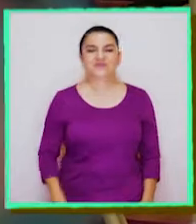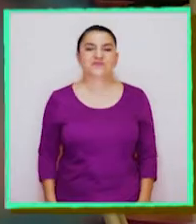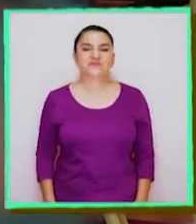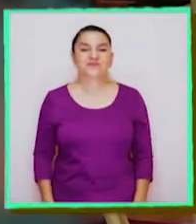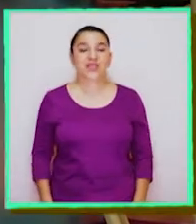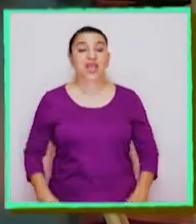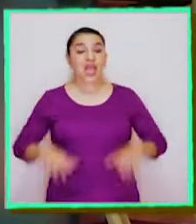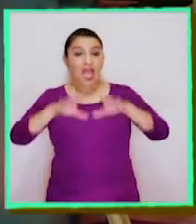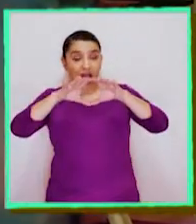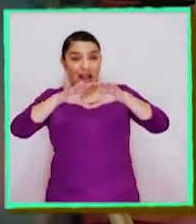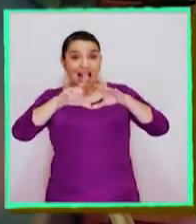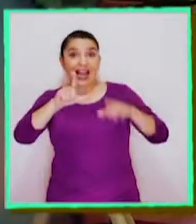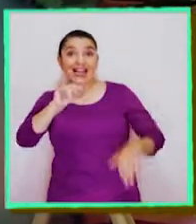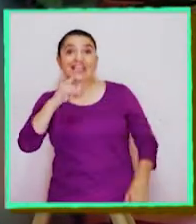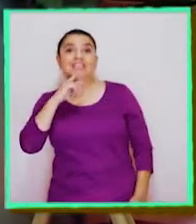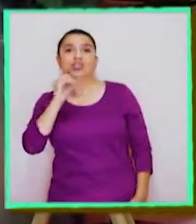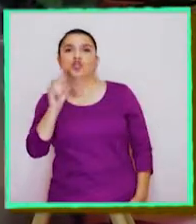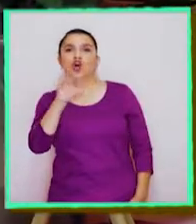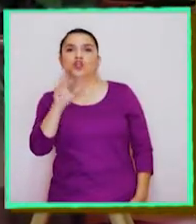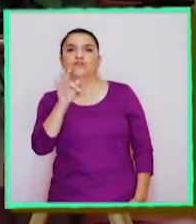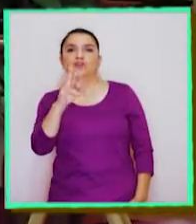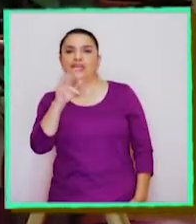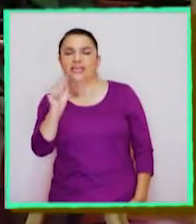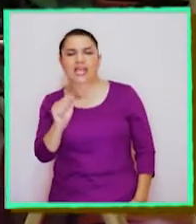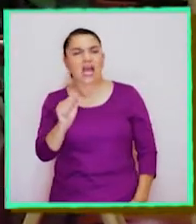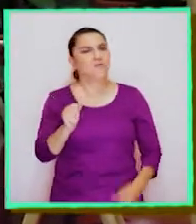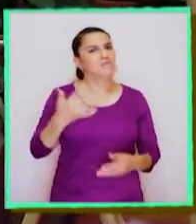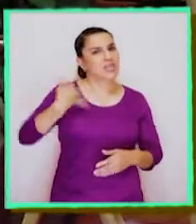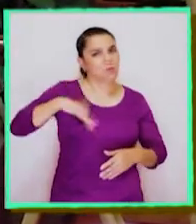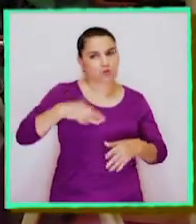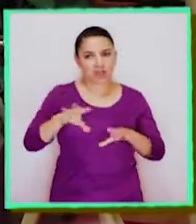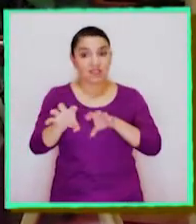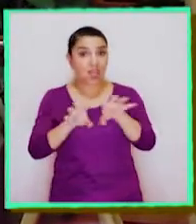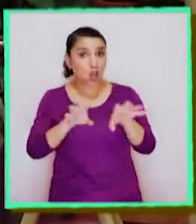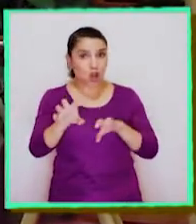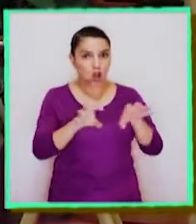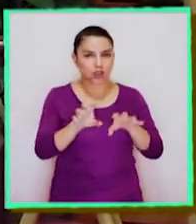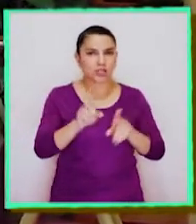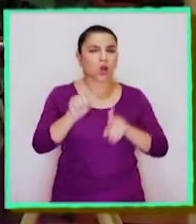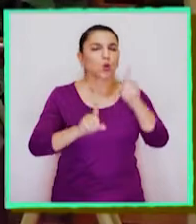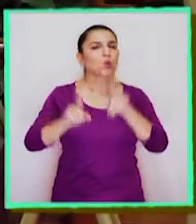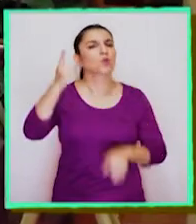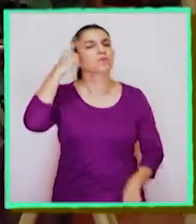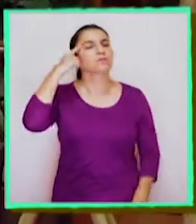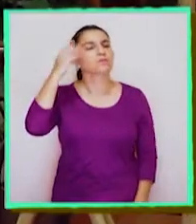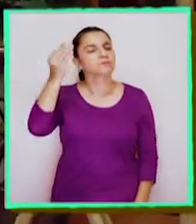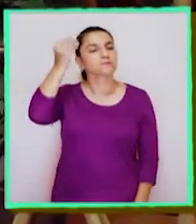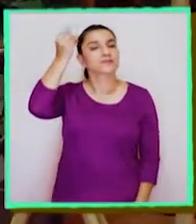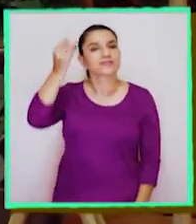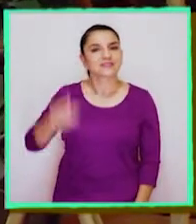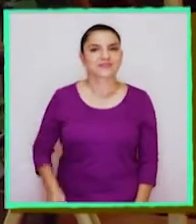La litósfera nos provee de importantes recursos. ¿A alguien se le viene alguno a la mente?